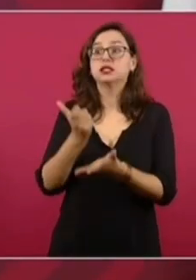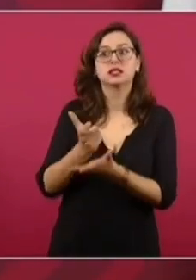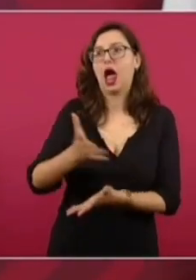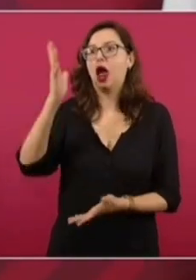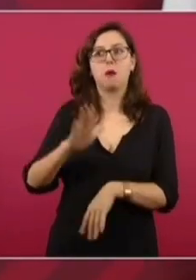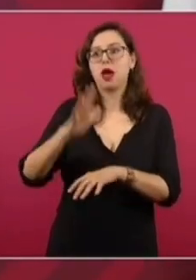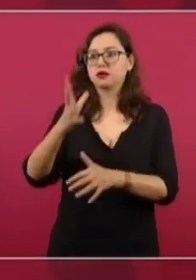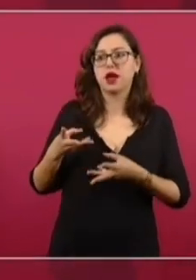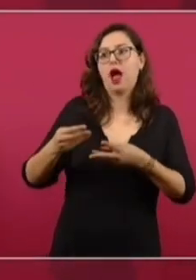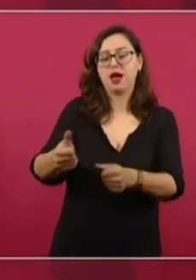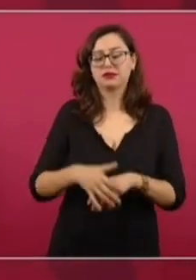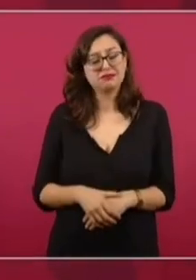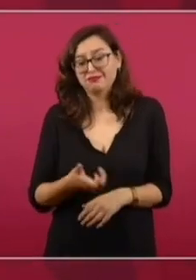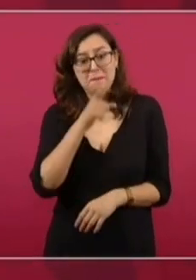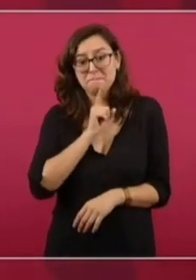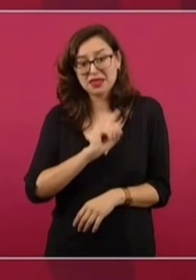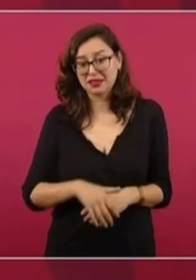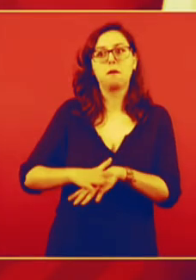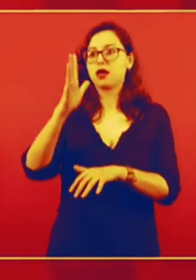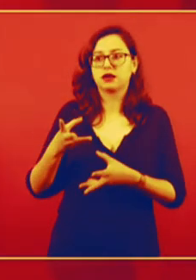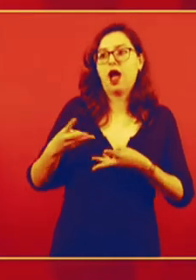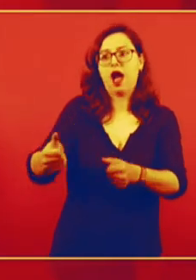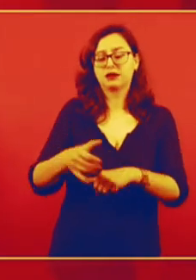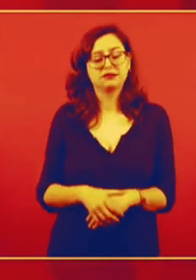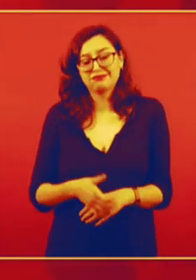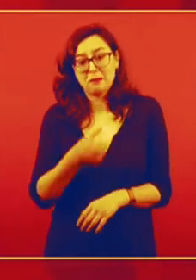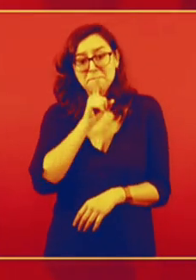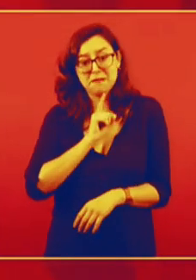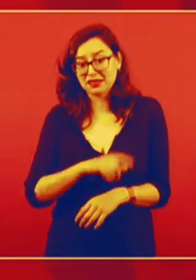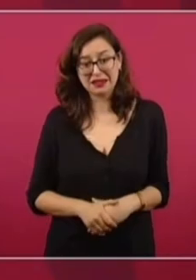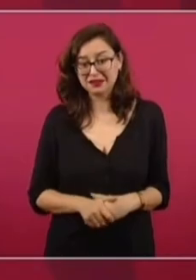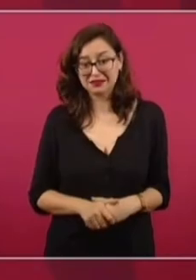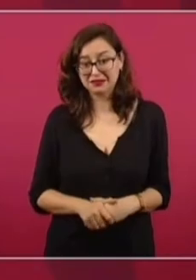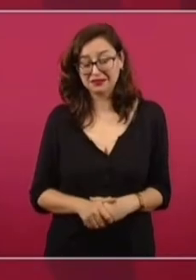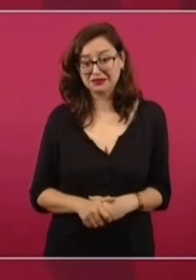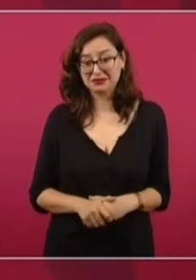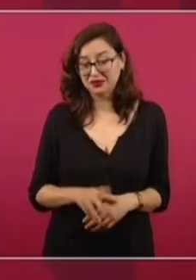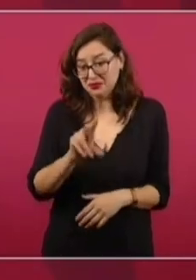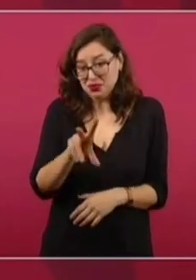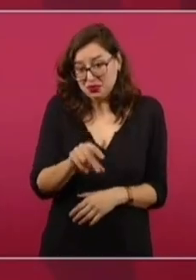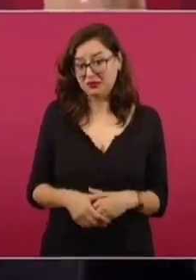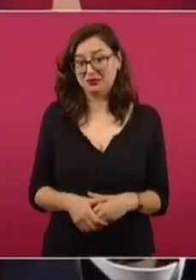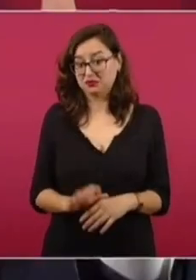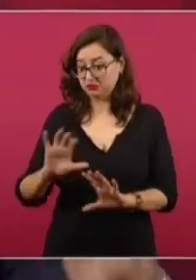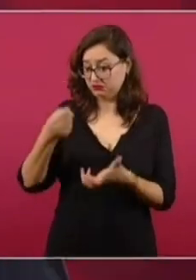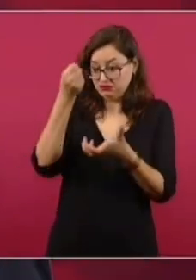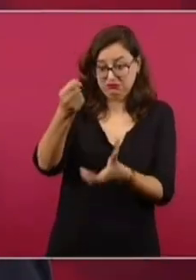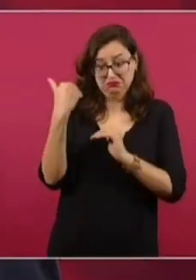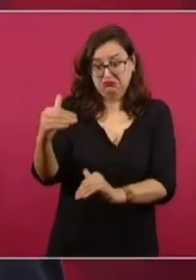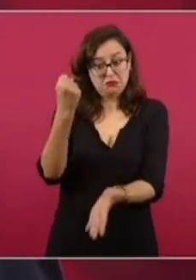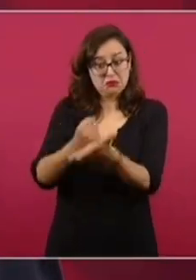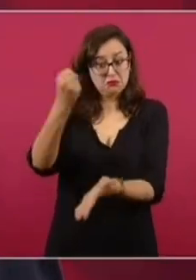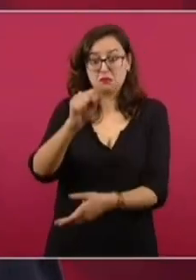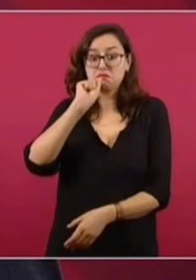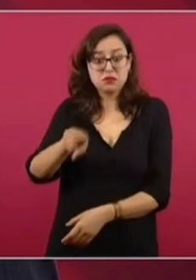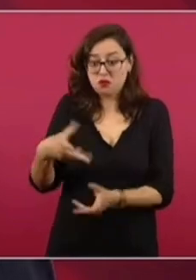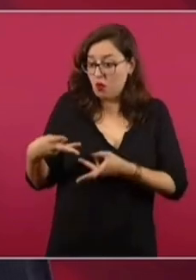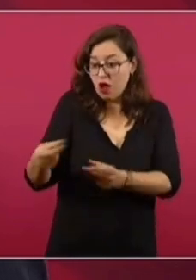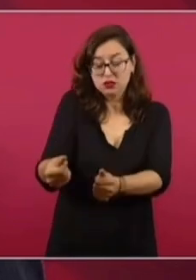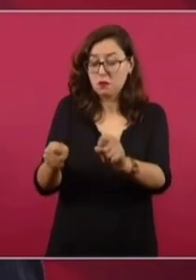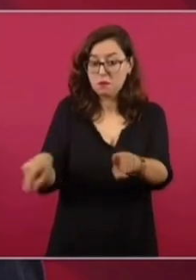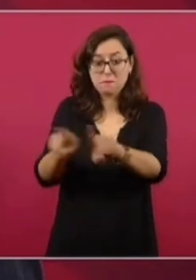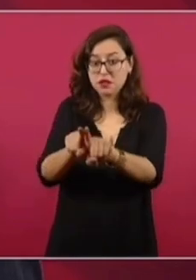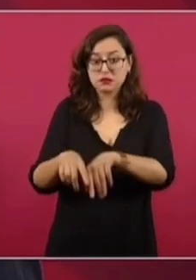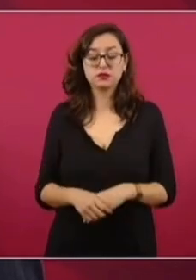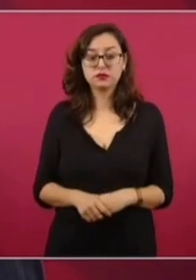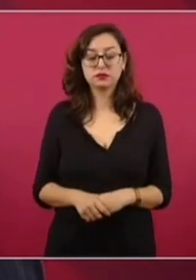costó más de lo previsto. No, costó más de lo previsto. No, está en lo que se autorizó por